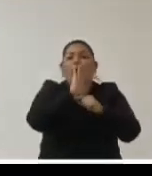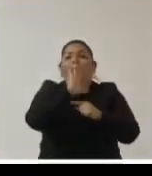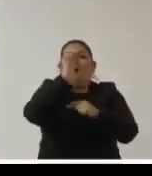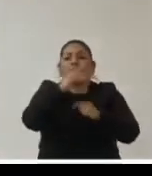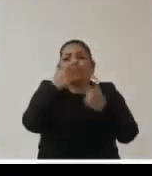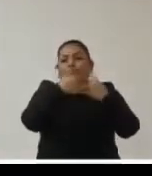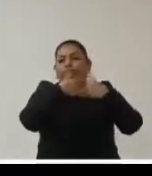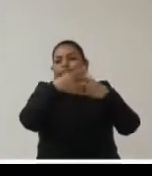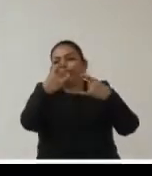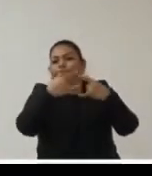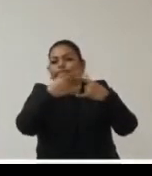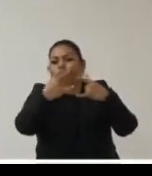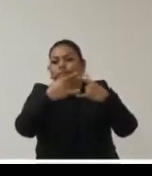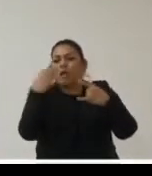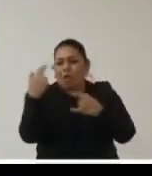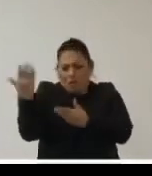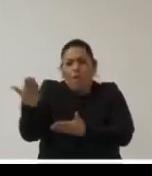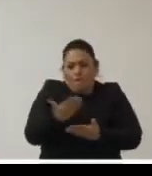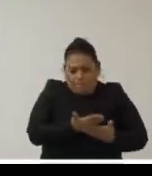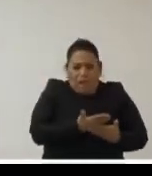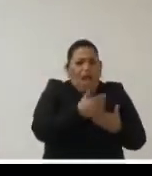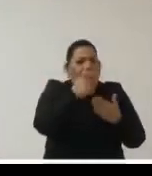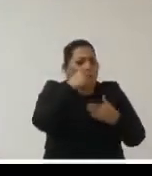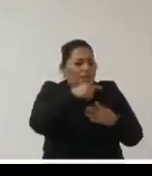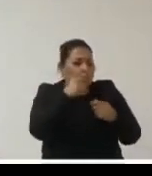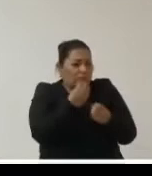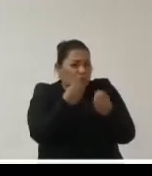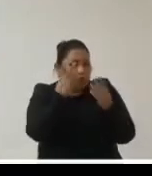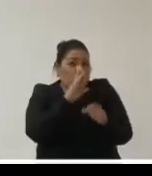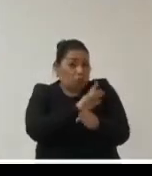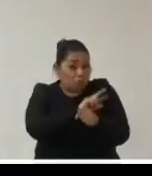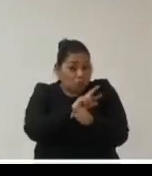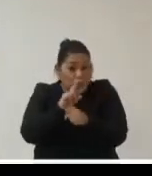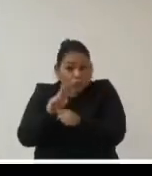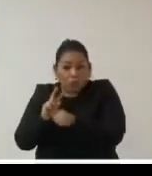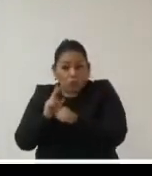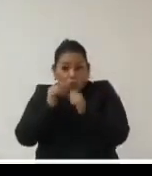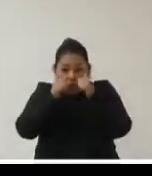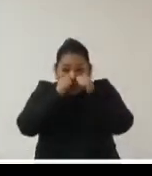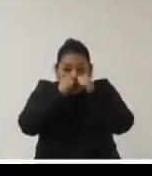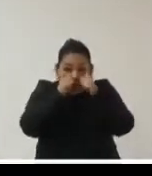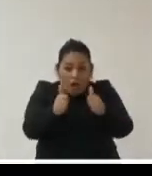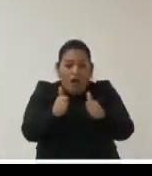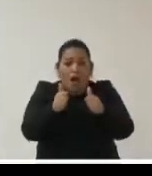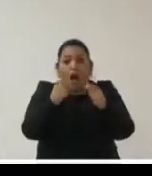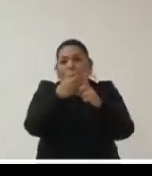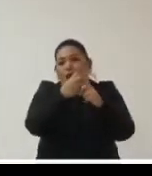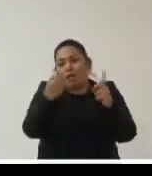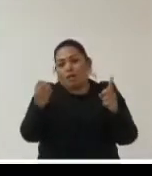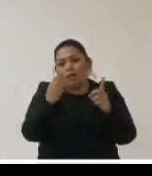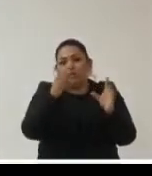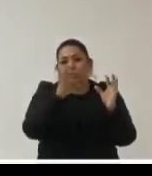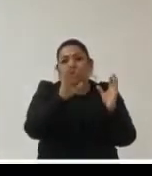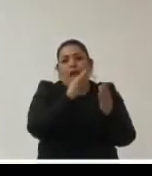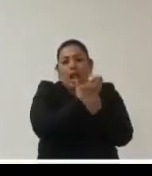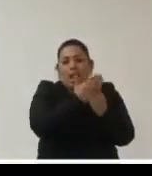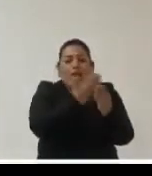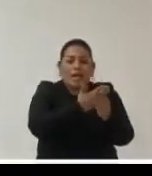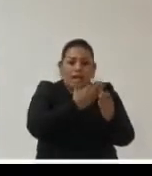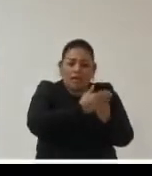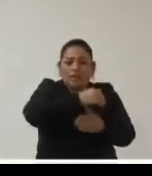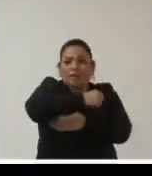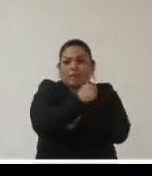suficiente necesitamos tener también mucha vigilancia en el debido orden y clasificación de la información